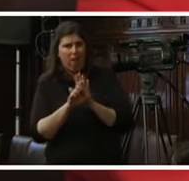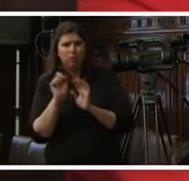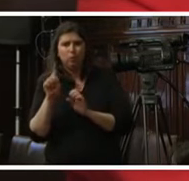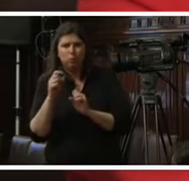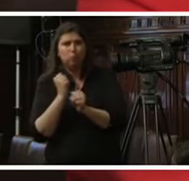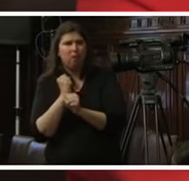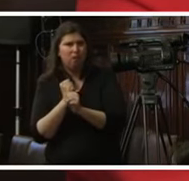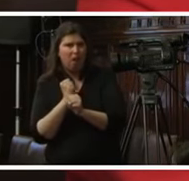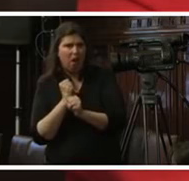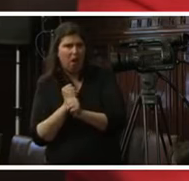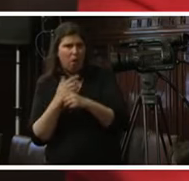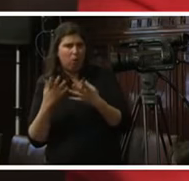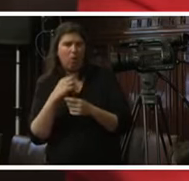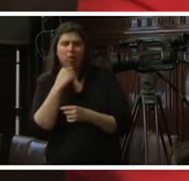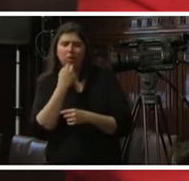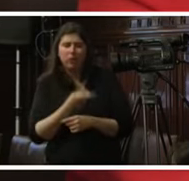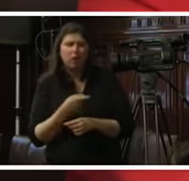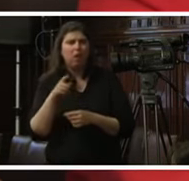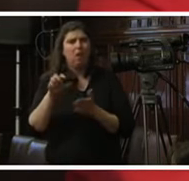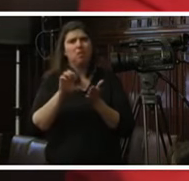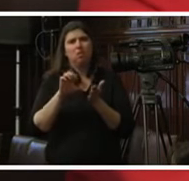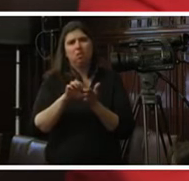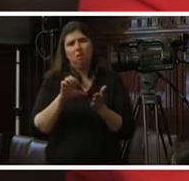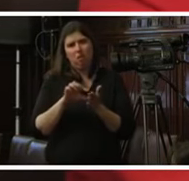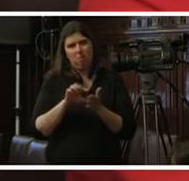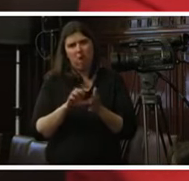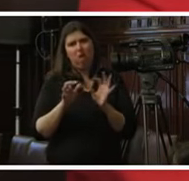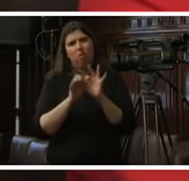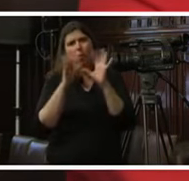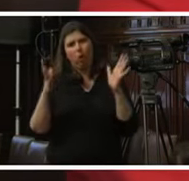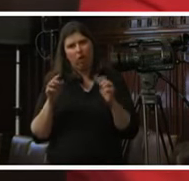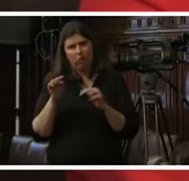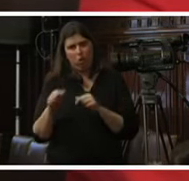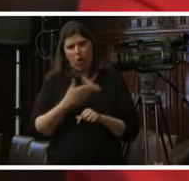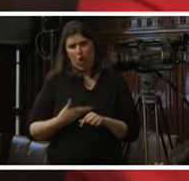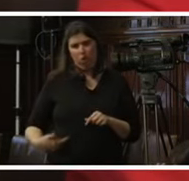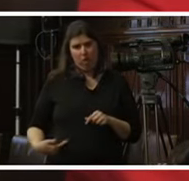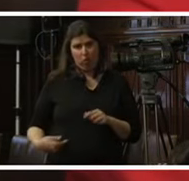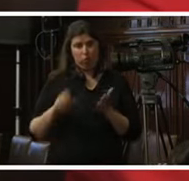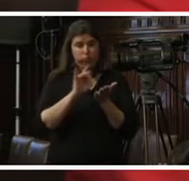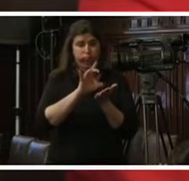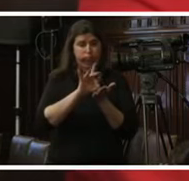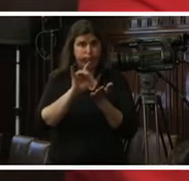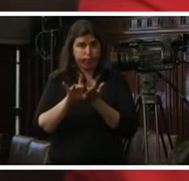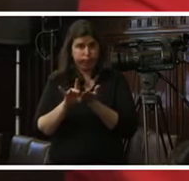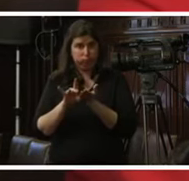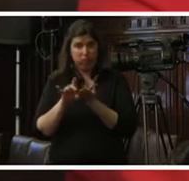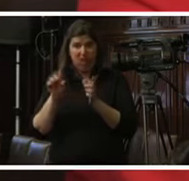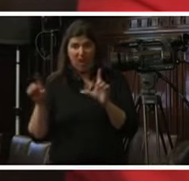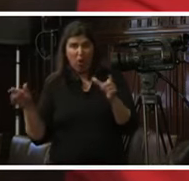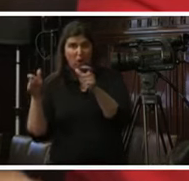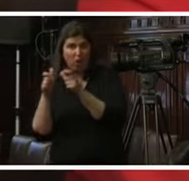lo que debilitaría el sistema democrático de gobierno el proceso el institución de magistrados por parte del congreso